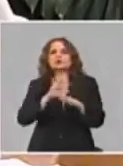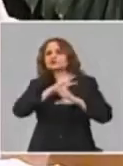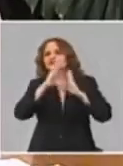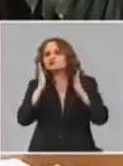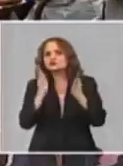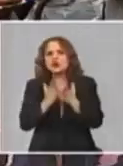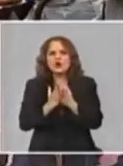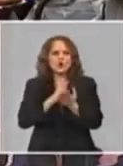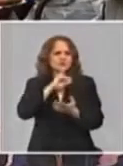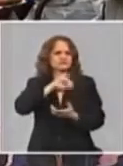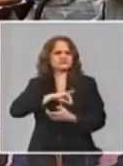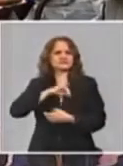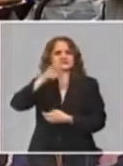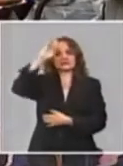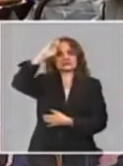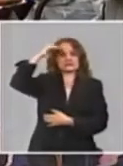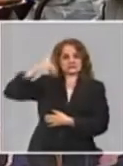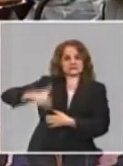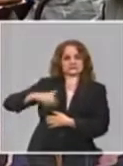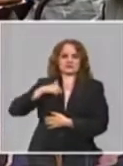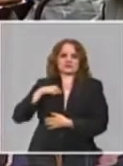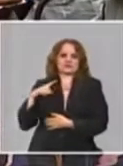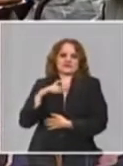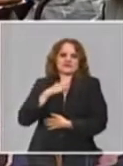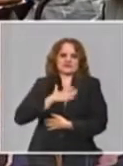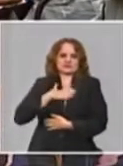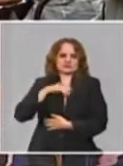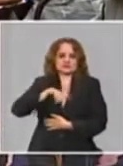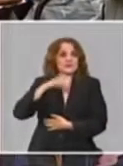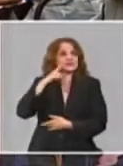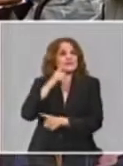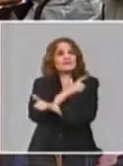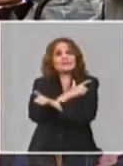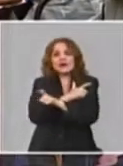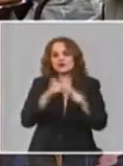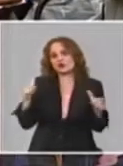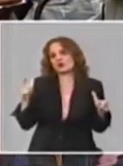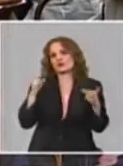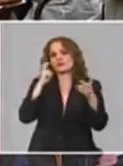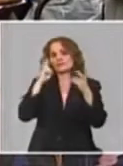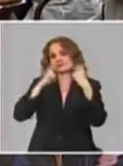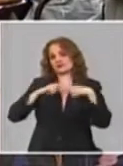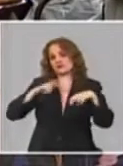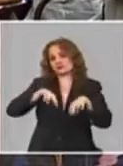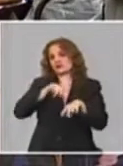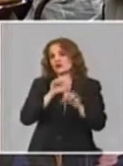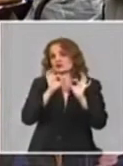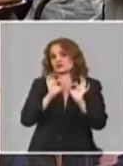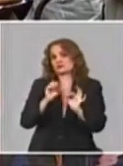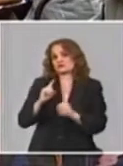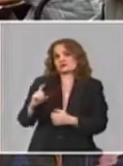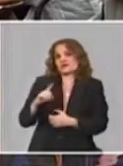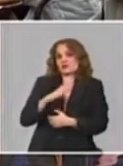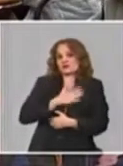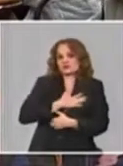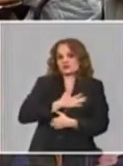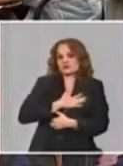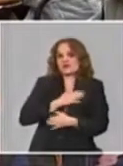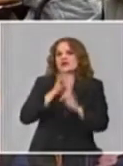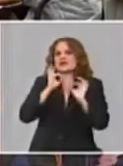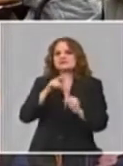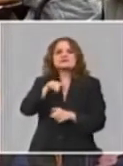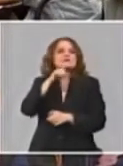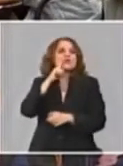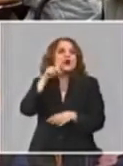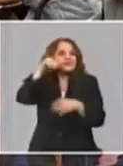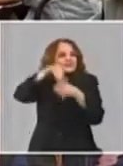de una de quizás de las más grandes investigaciones que estamos haciendo del corte epidemiológico que es el estudio poblacional para